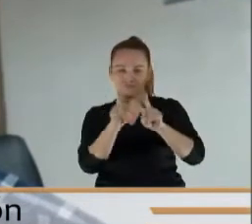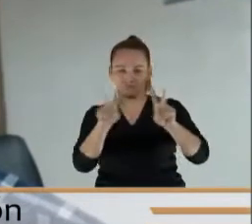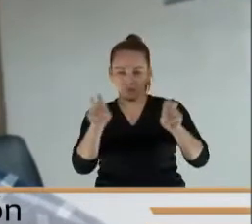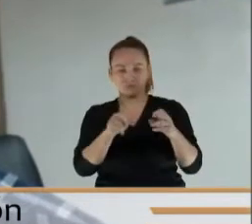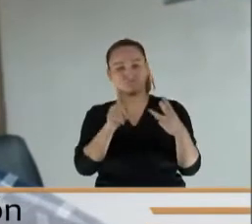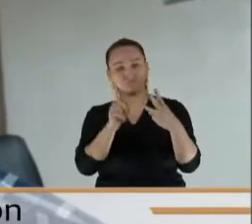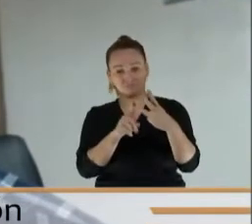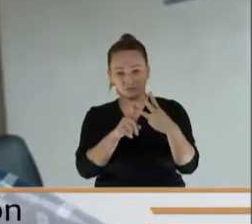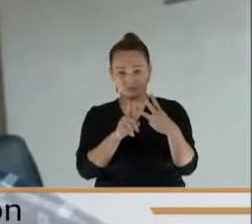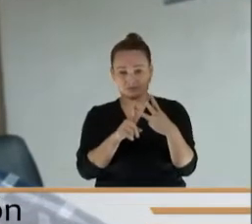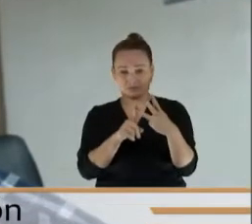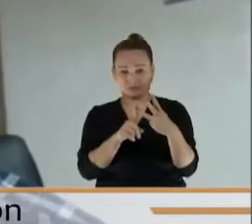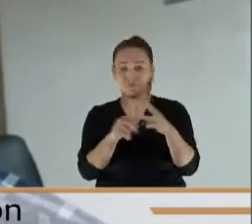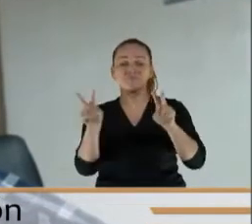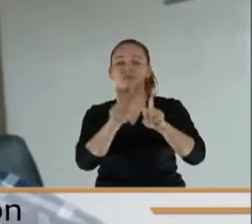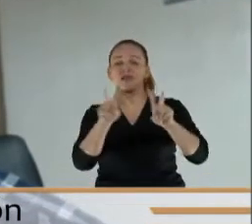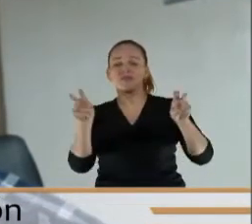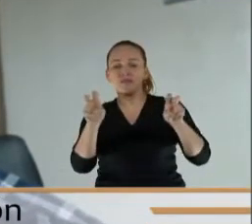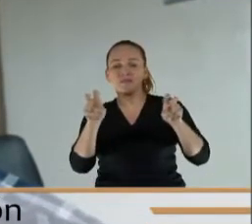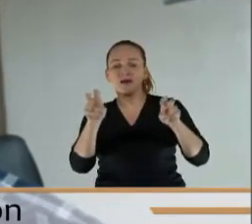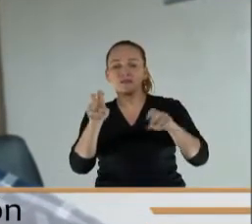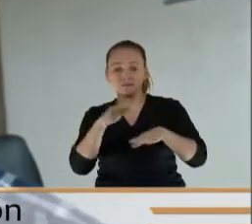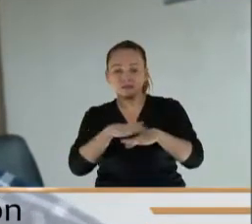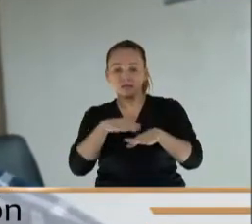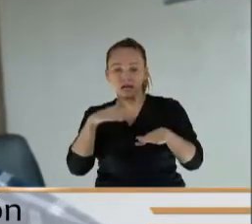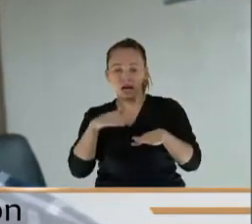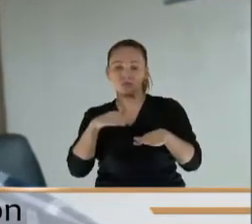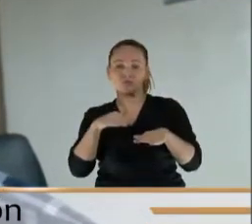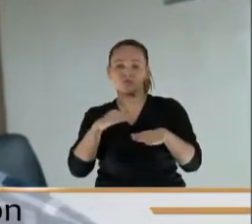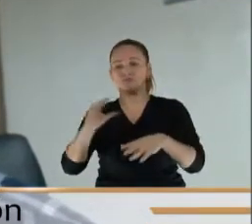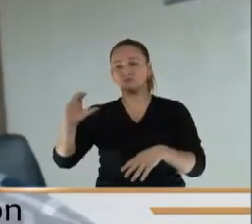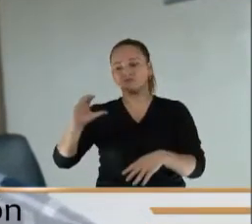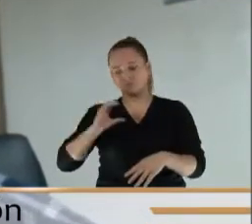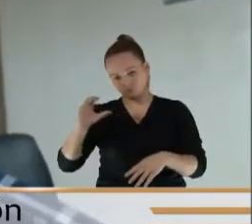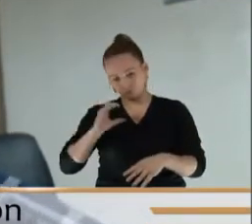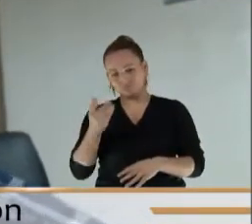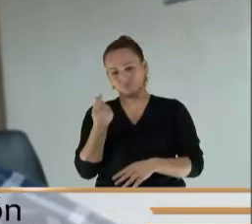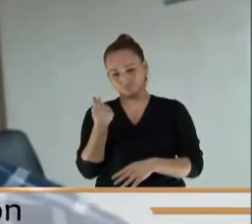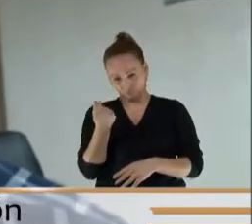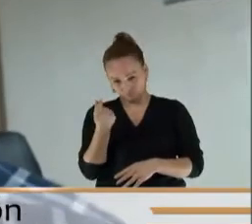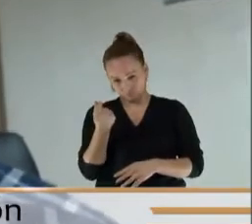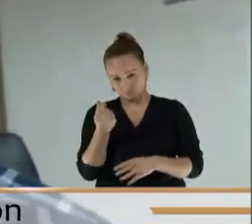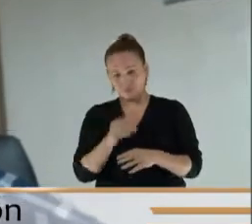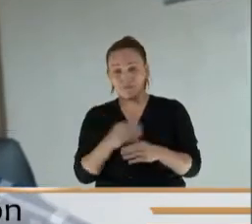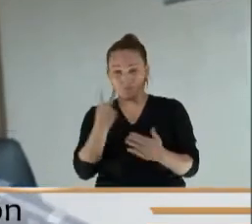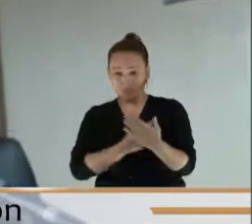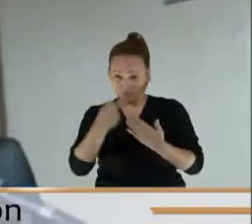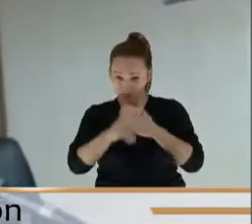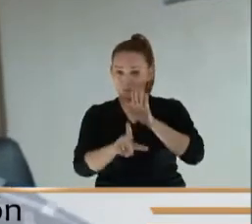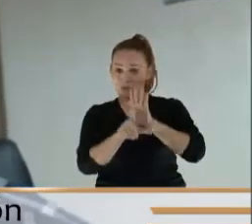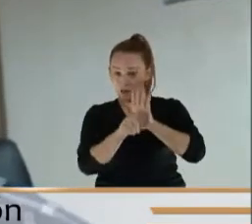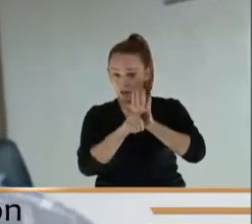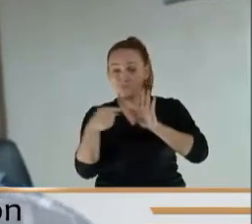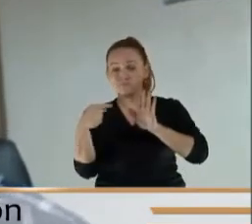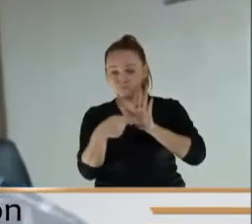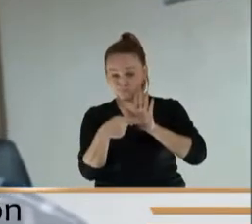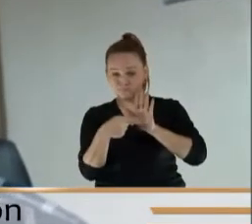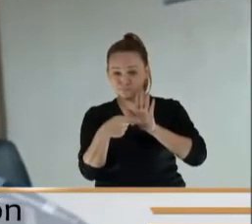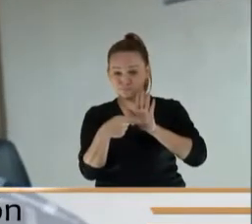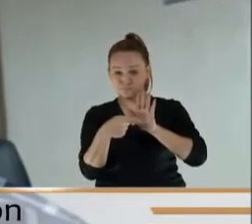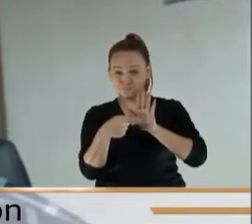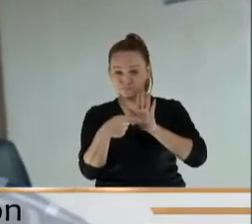Tercero, el tema de causación de honorarios. Este proyecto también para